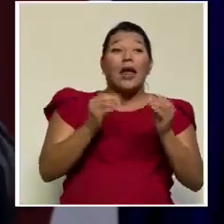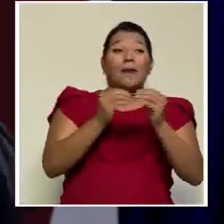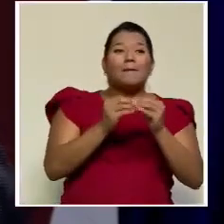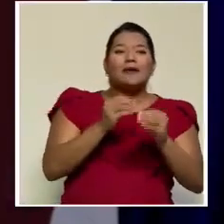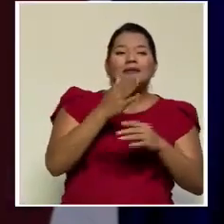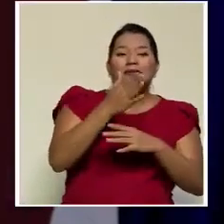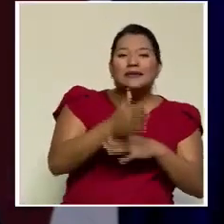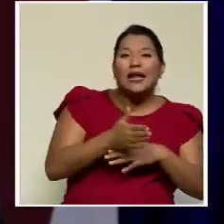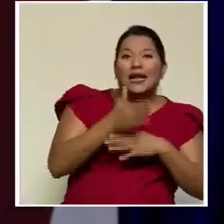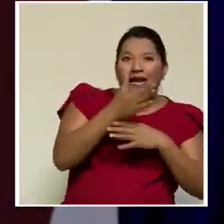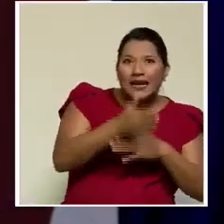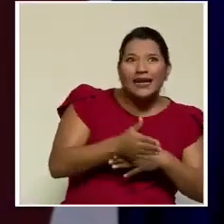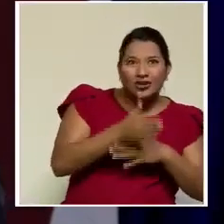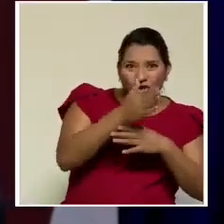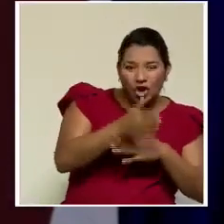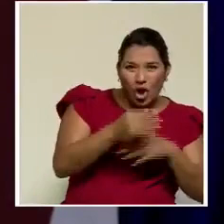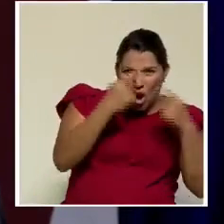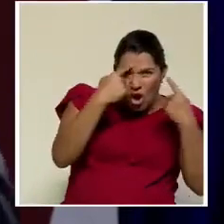la carrera.